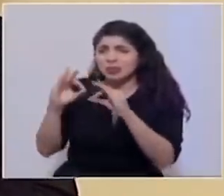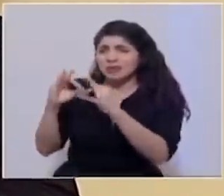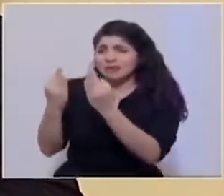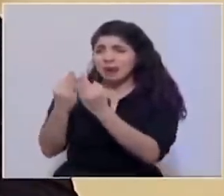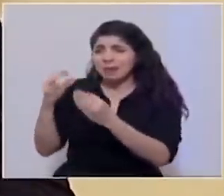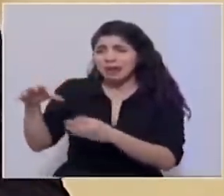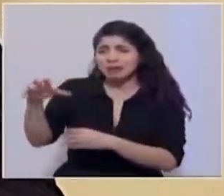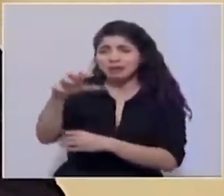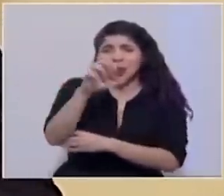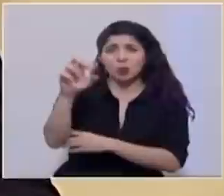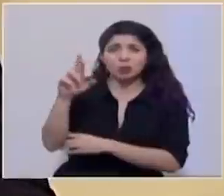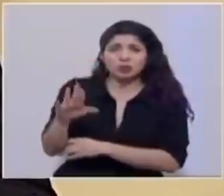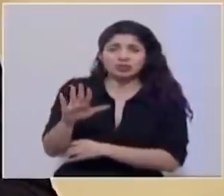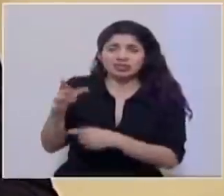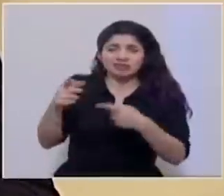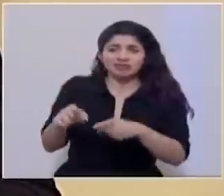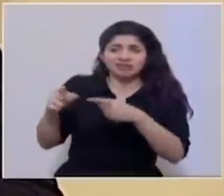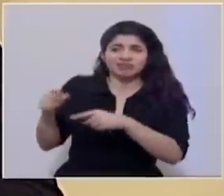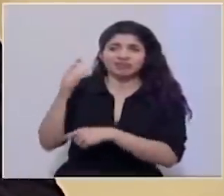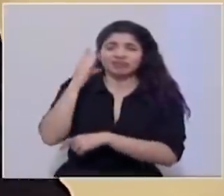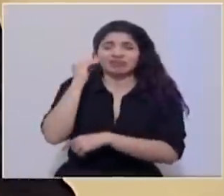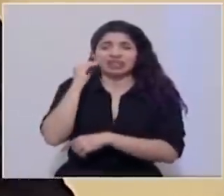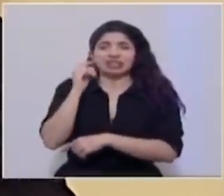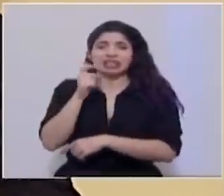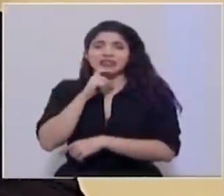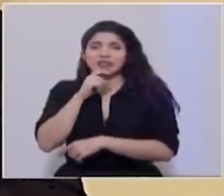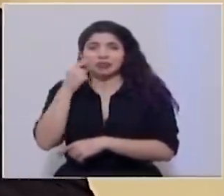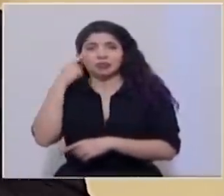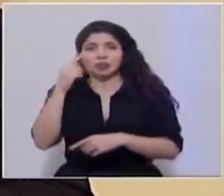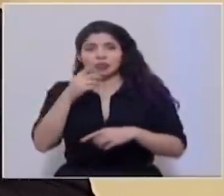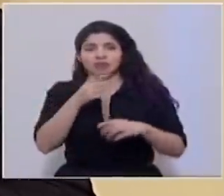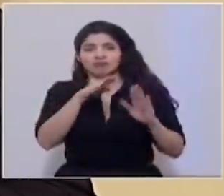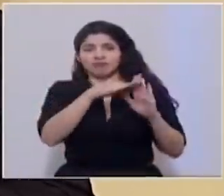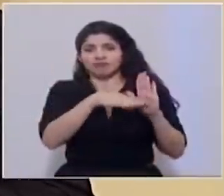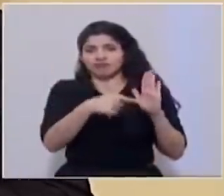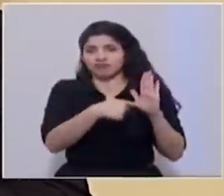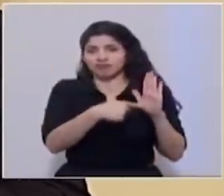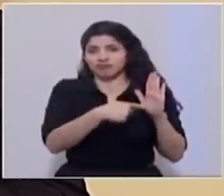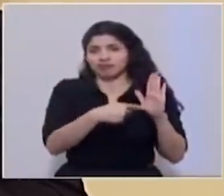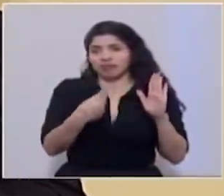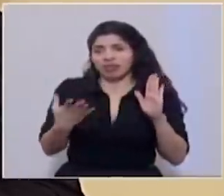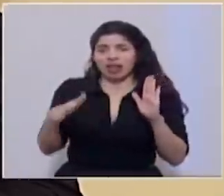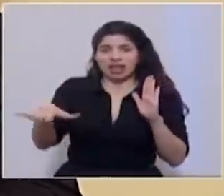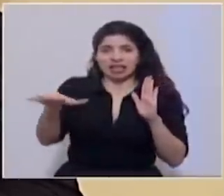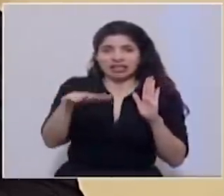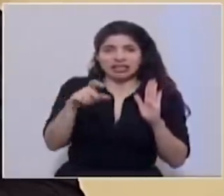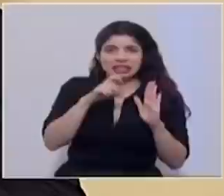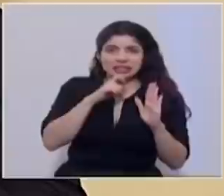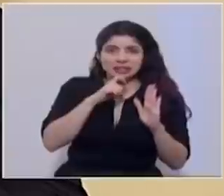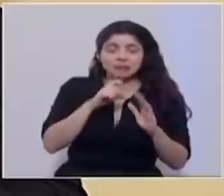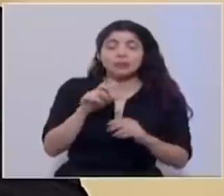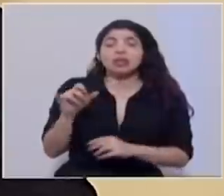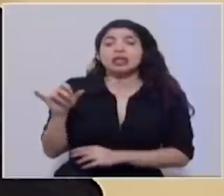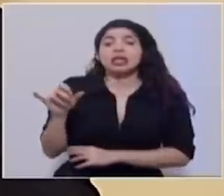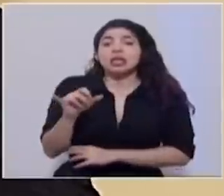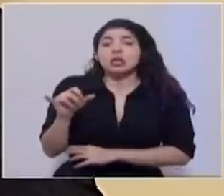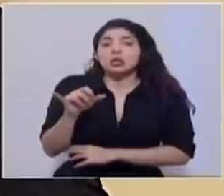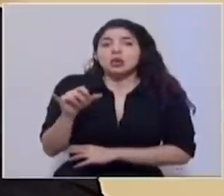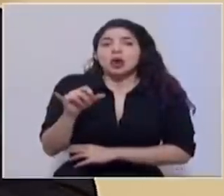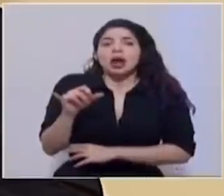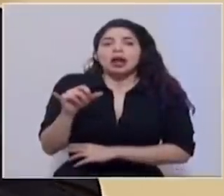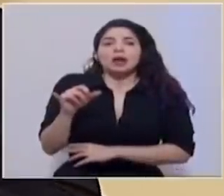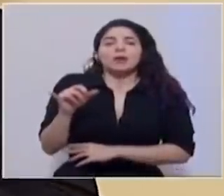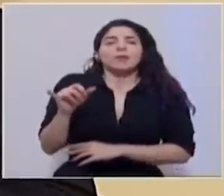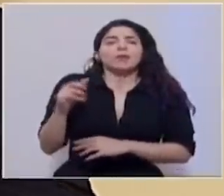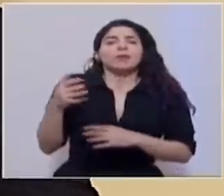viven a raíz de estas medidas, igual que por, como se ha